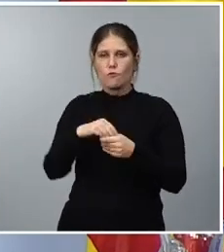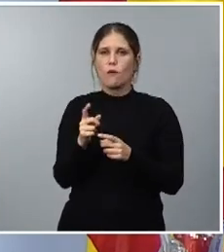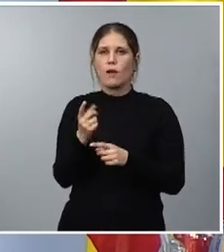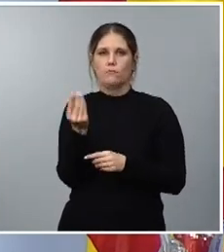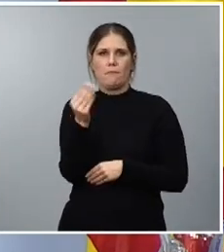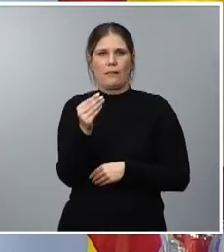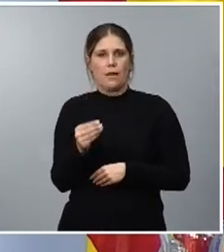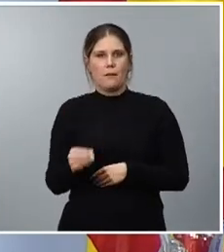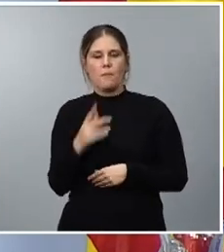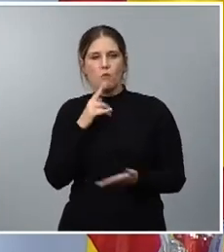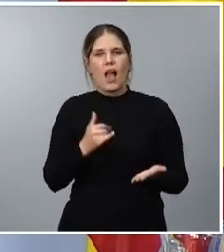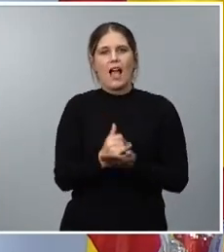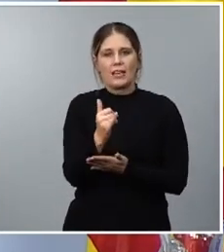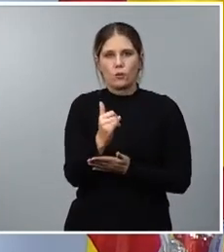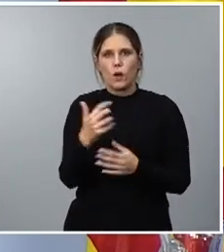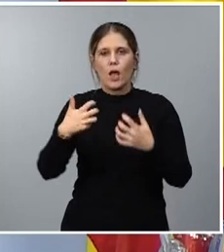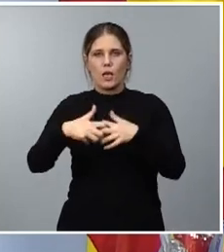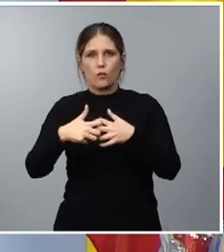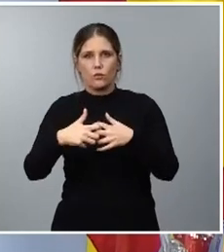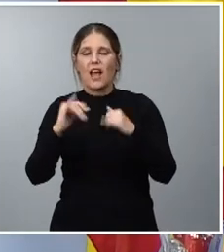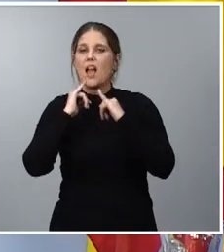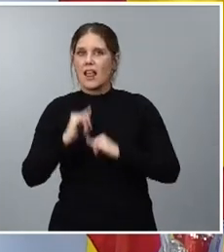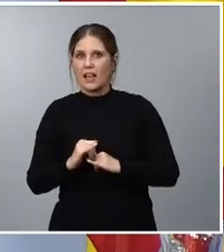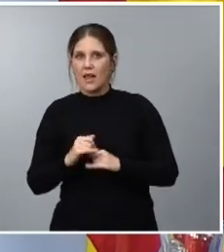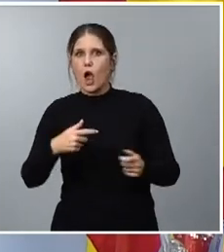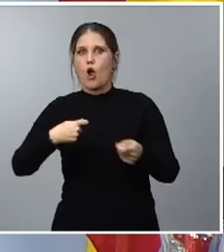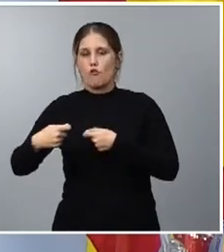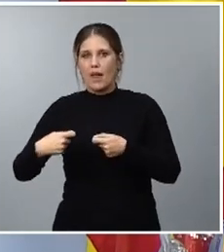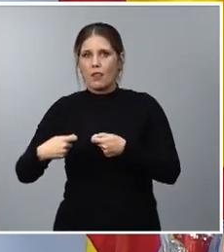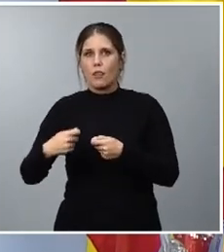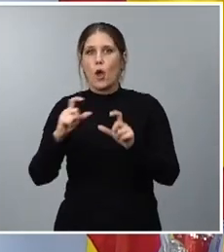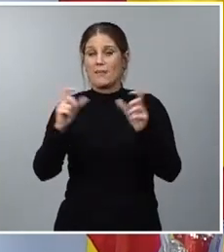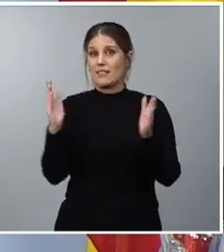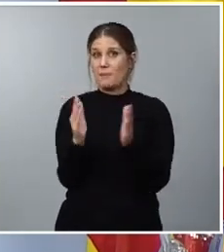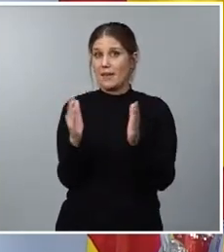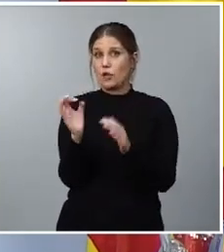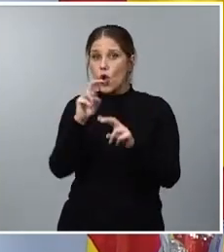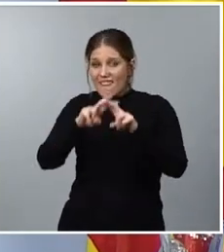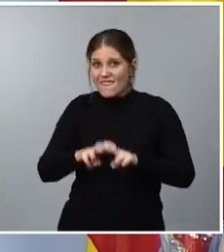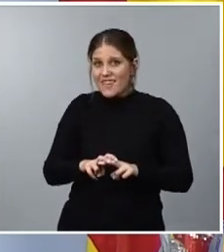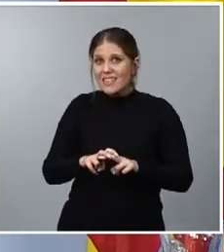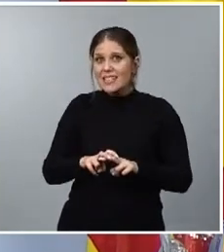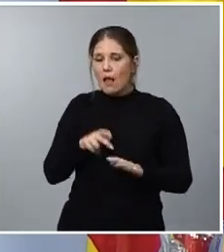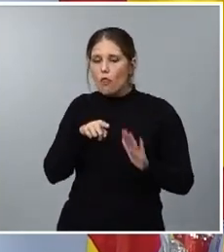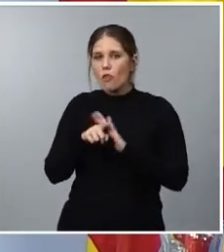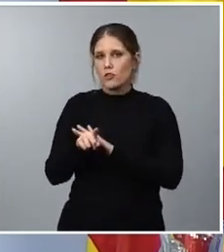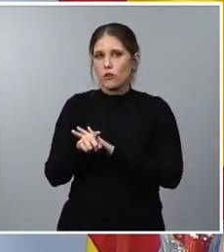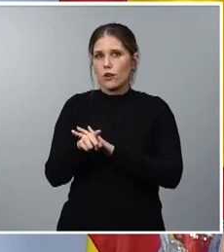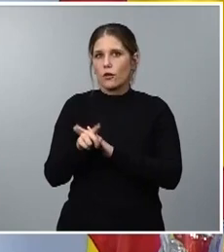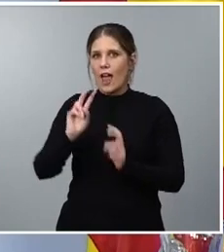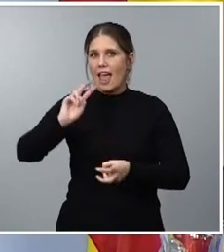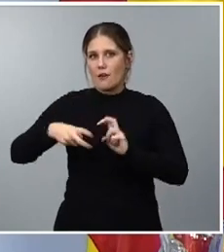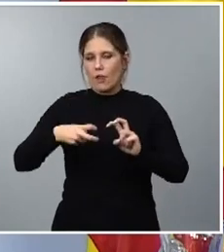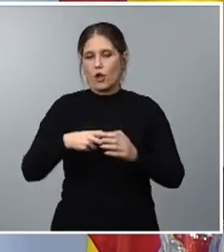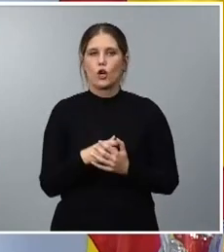agricultura industria y energía comercio pymes o investigación desarrollo innovación